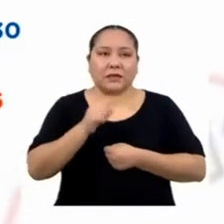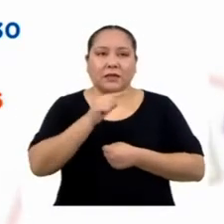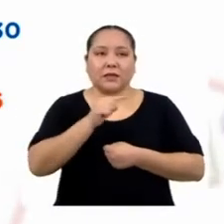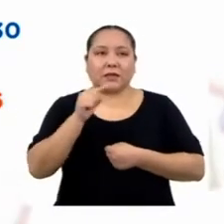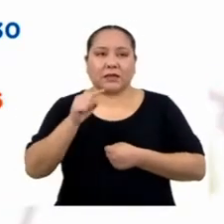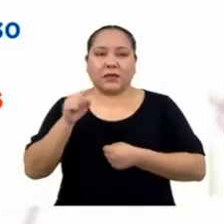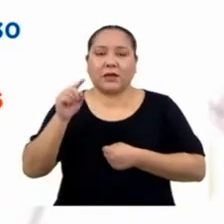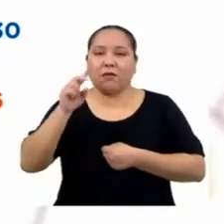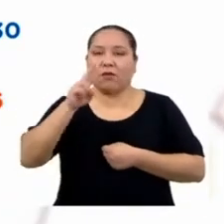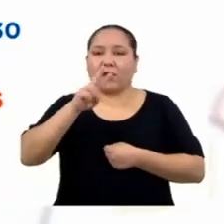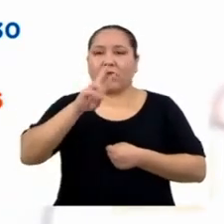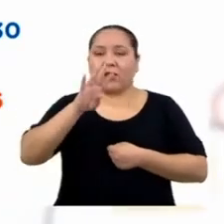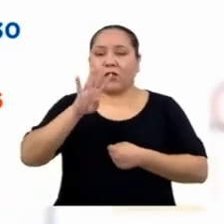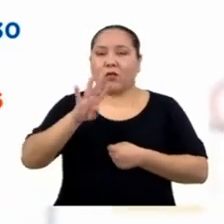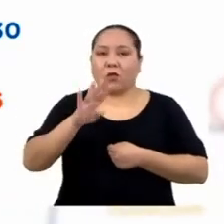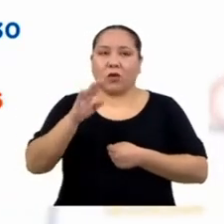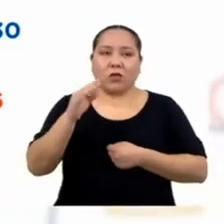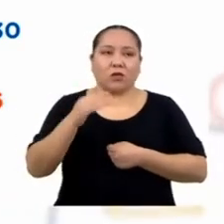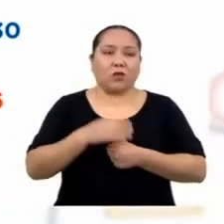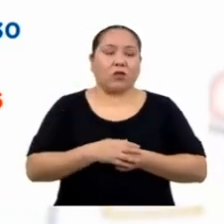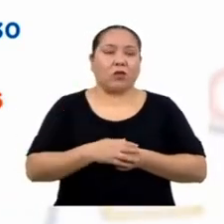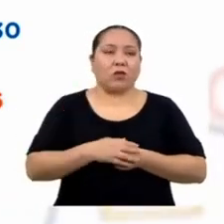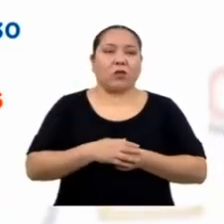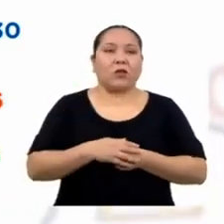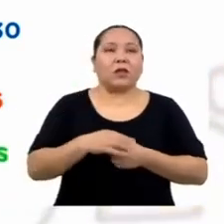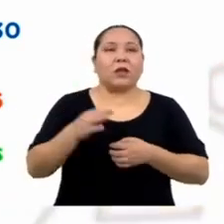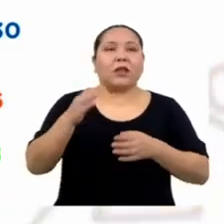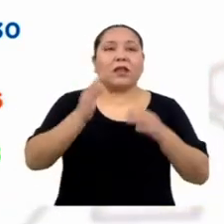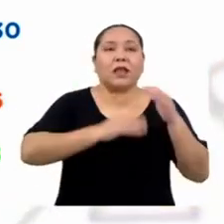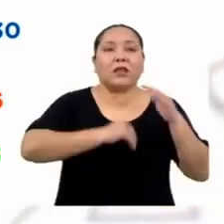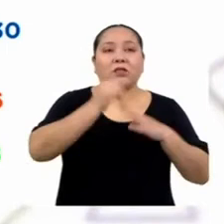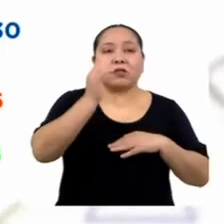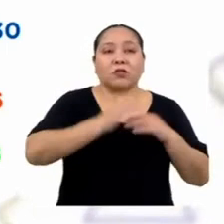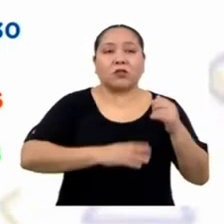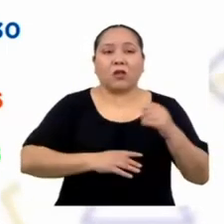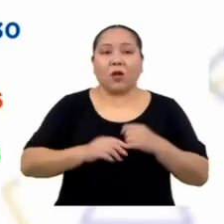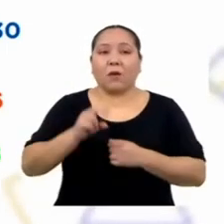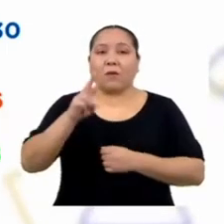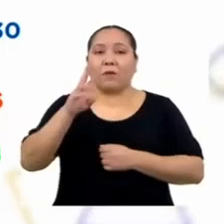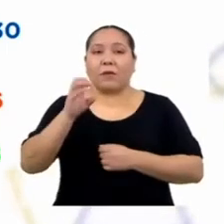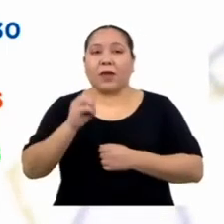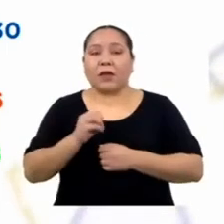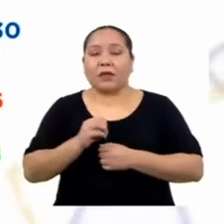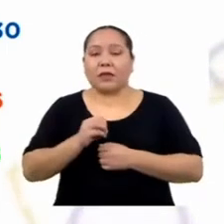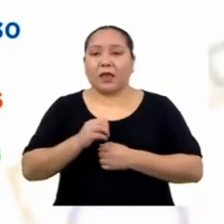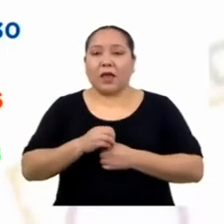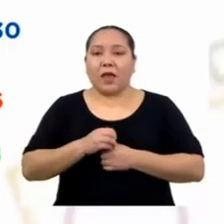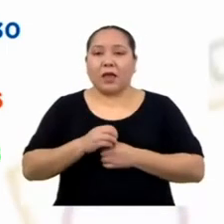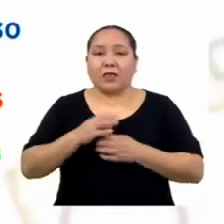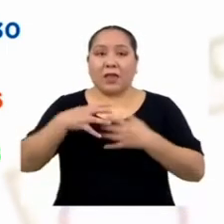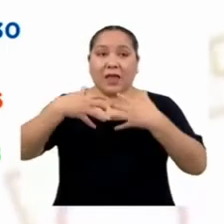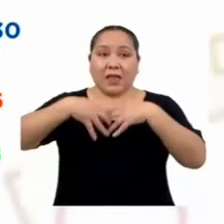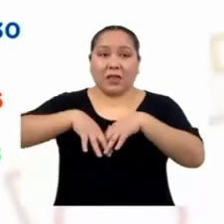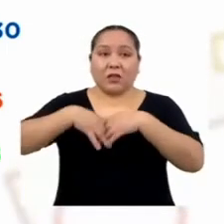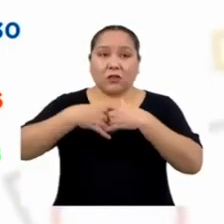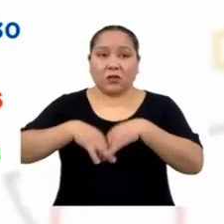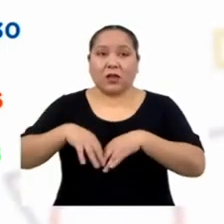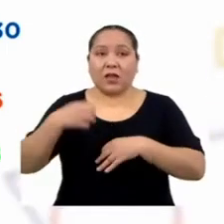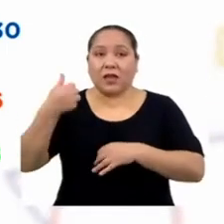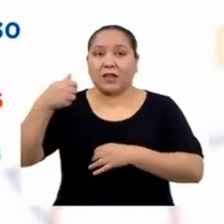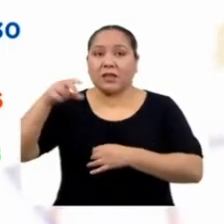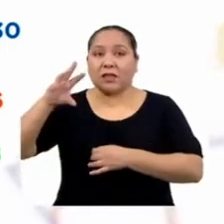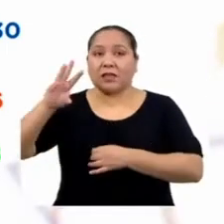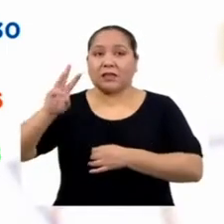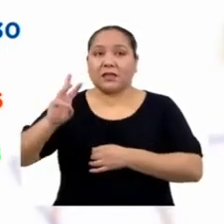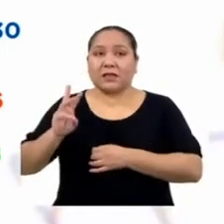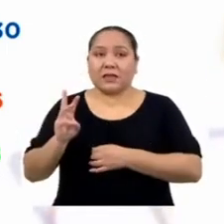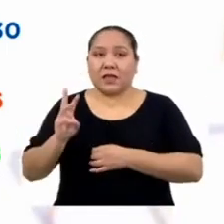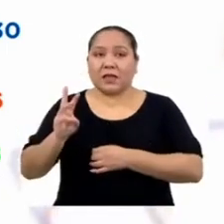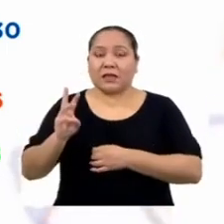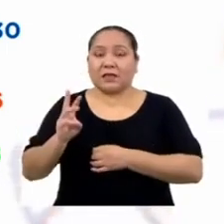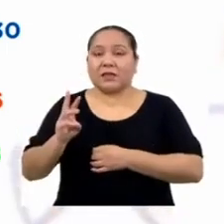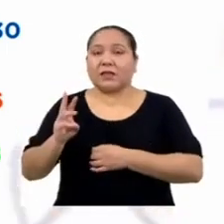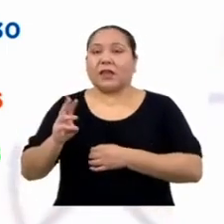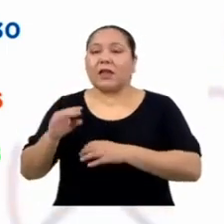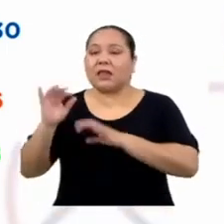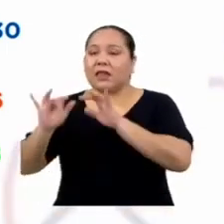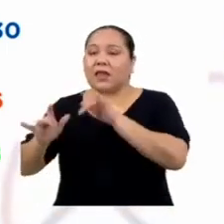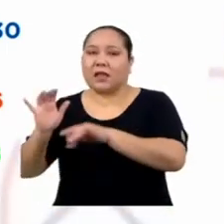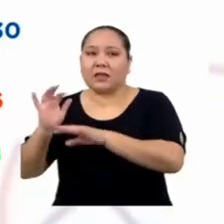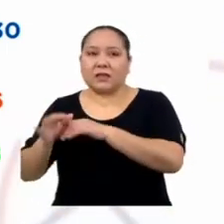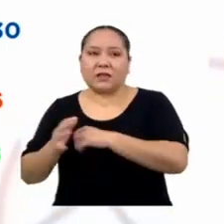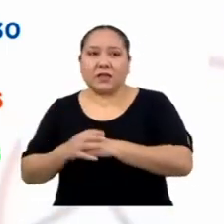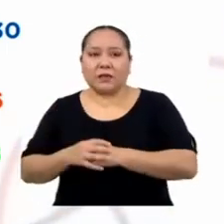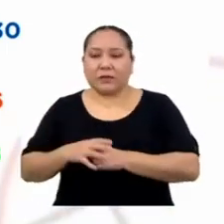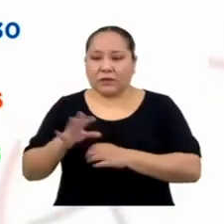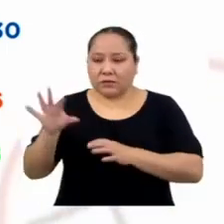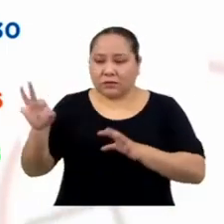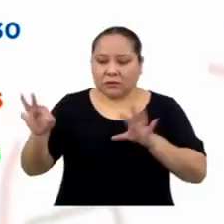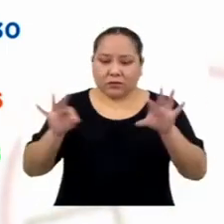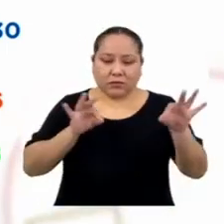24 estudiantes de civil, 20 de industrial y 16 de sistemas. Sumados los tres números, obtenemos los 60 que nos pide